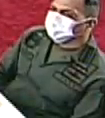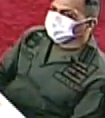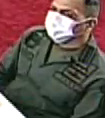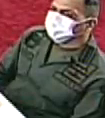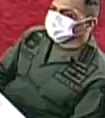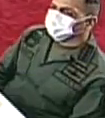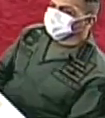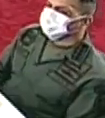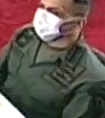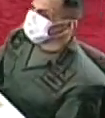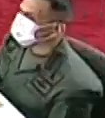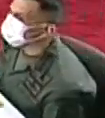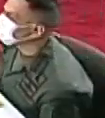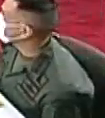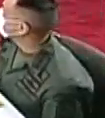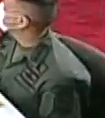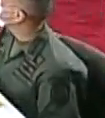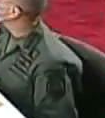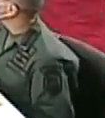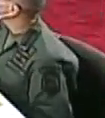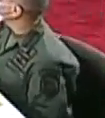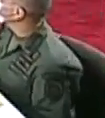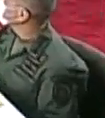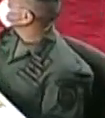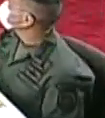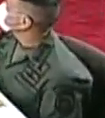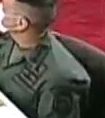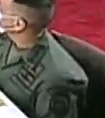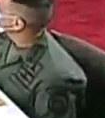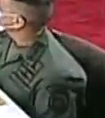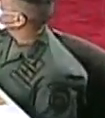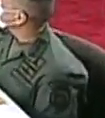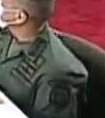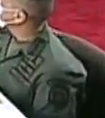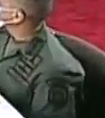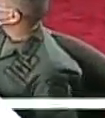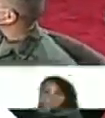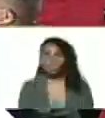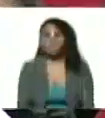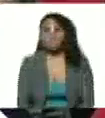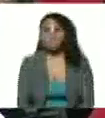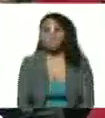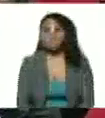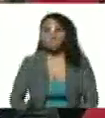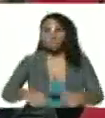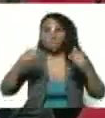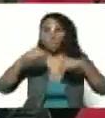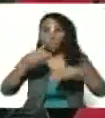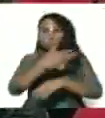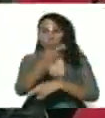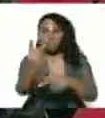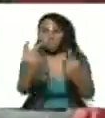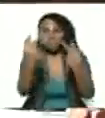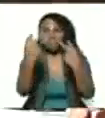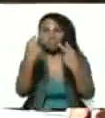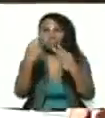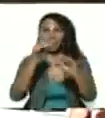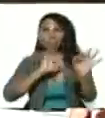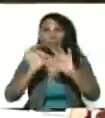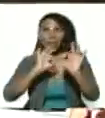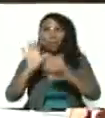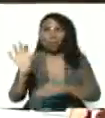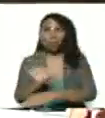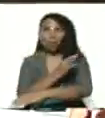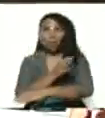La lucha sigue. Ahí está, pues. Fíjense ustedes, hoy se ha preparado un concierto